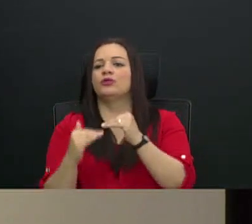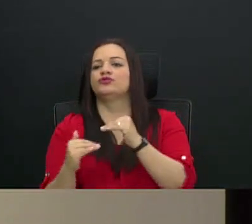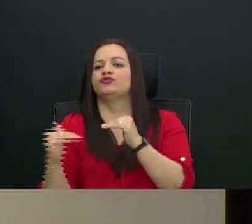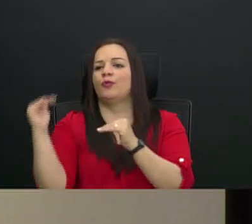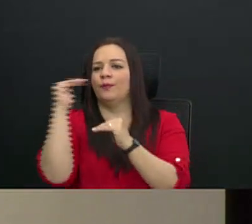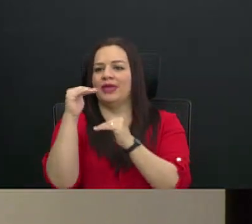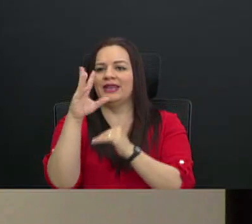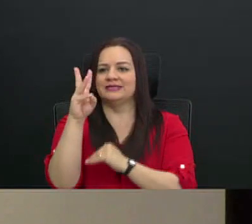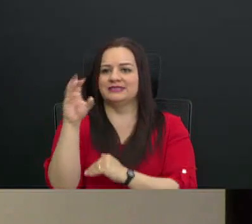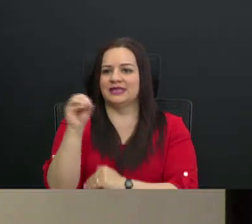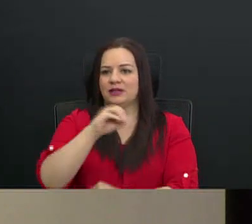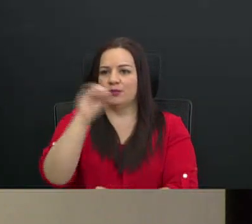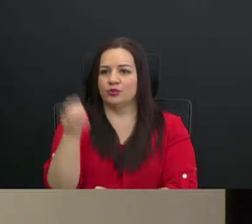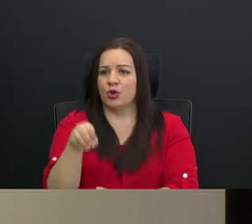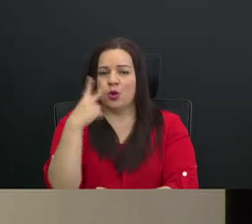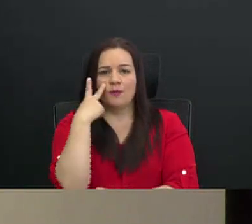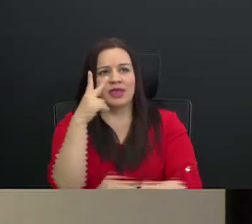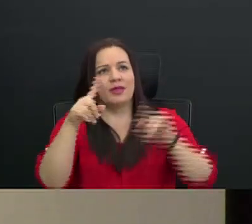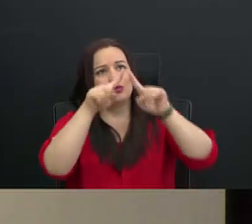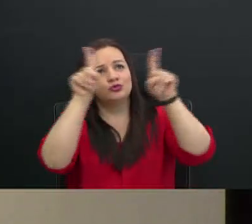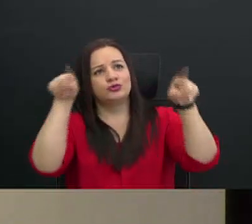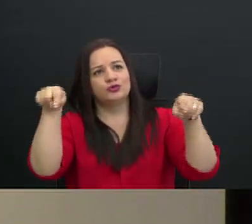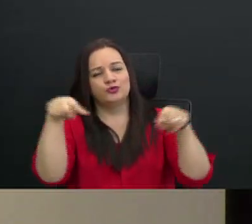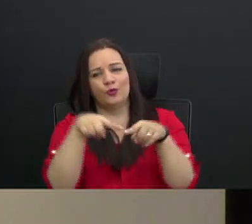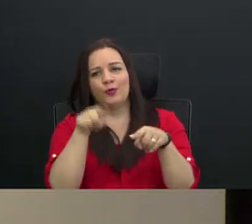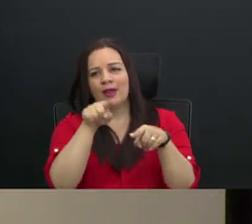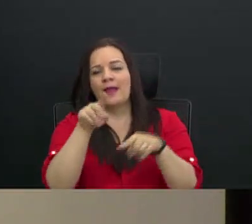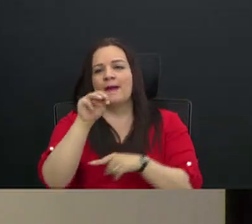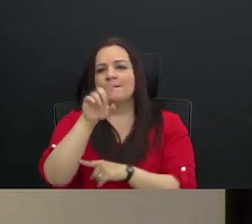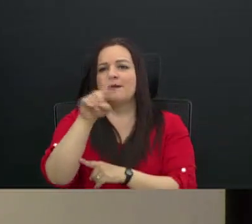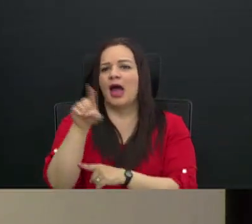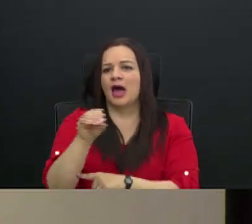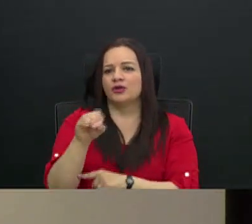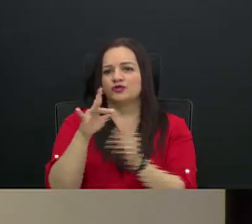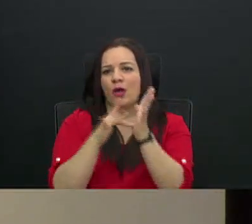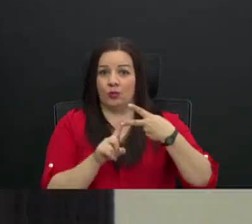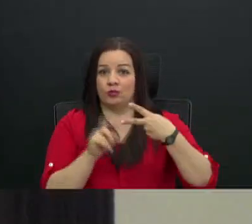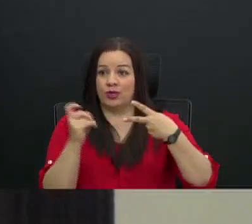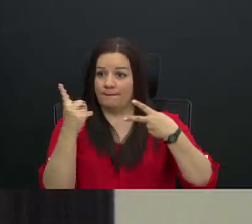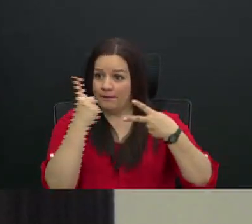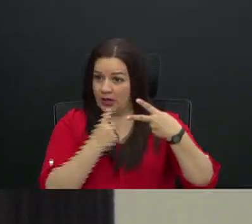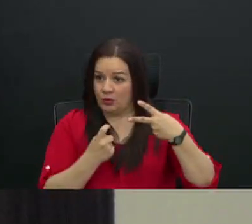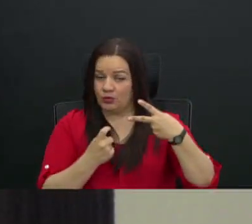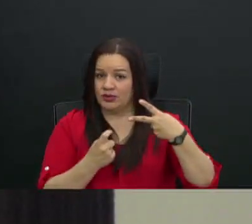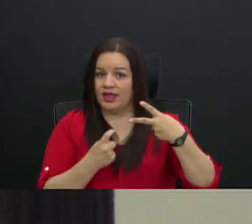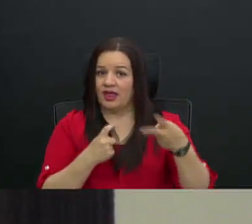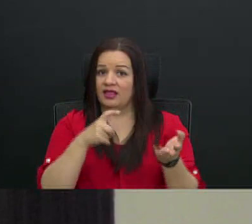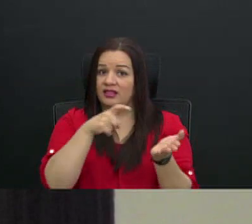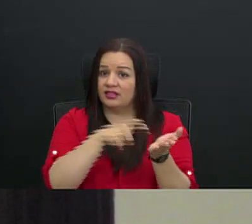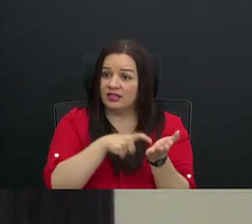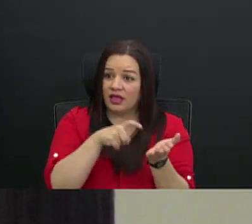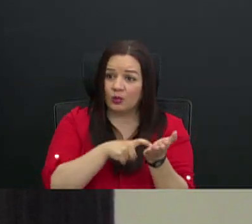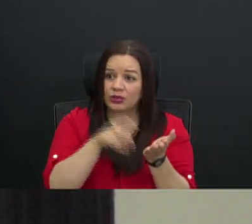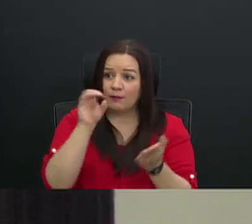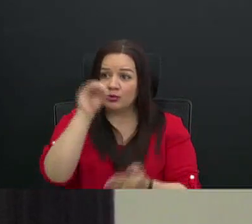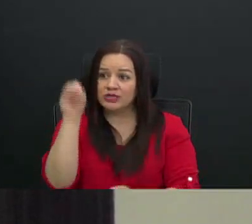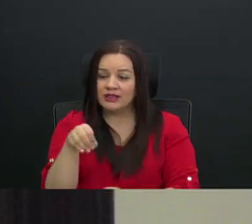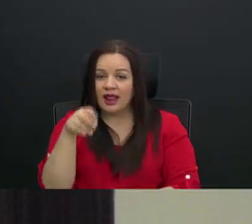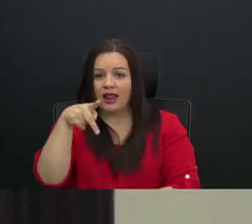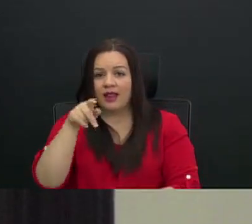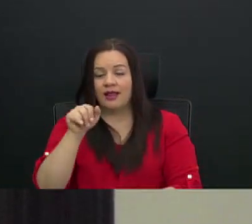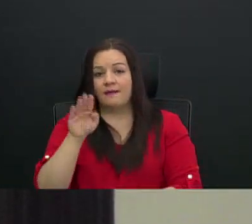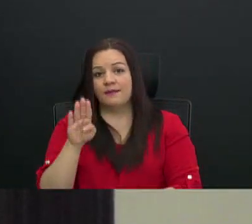casualmente ya lo veíamos en su filmina, marzo, abril, es cuando toca ese nivel. La deuda como porcentaje del PIB,